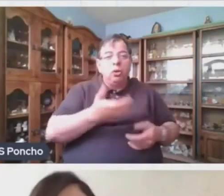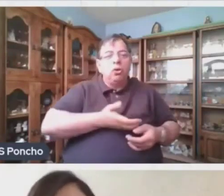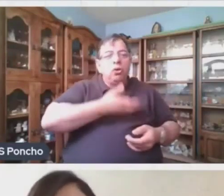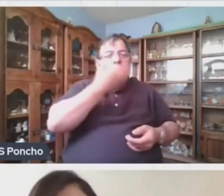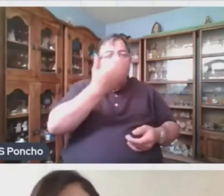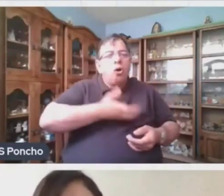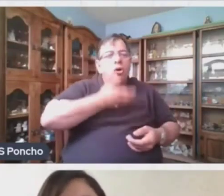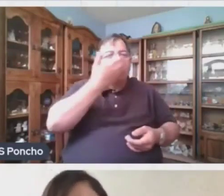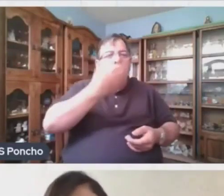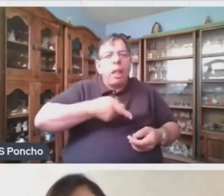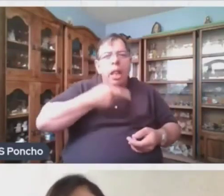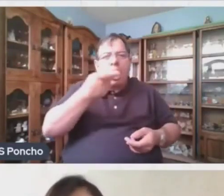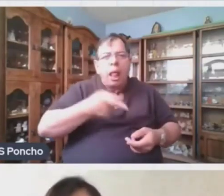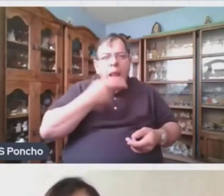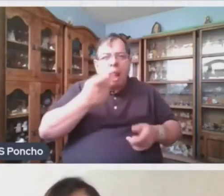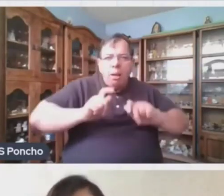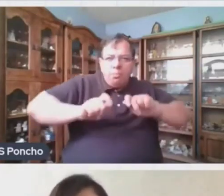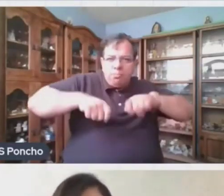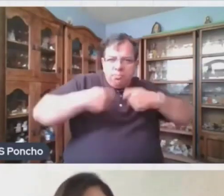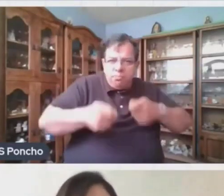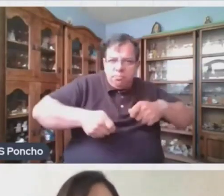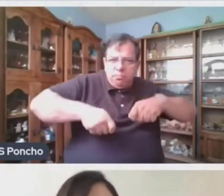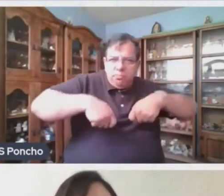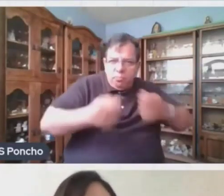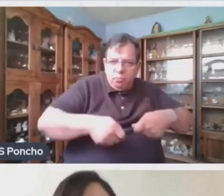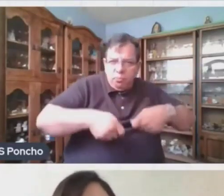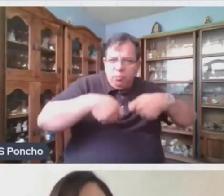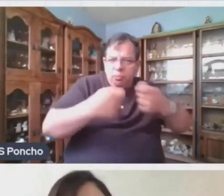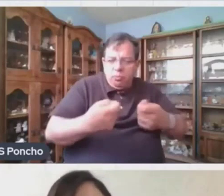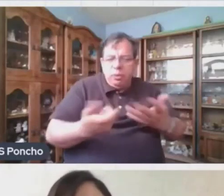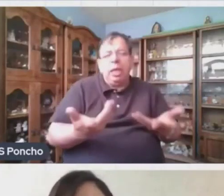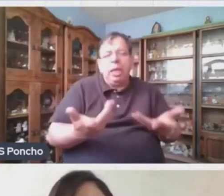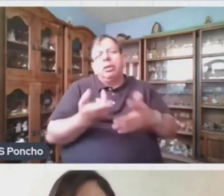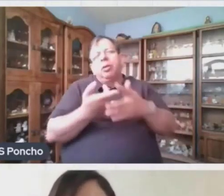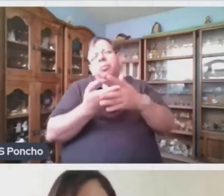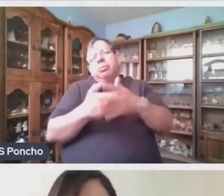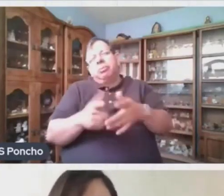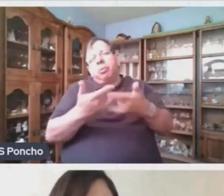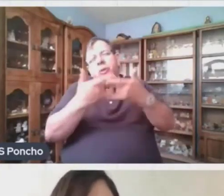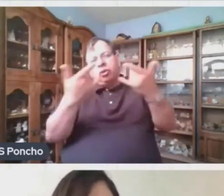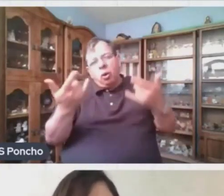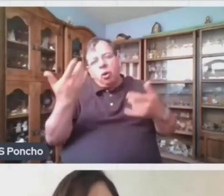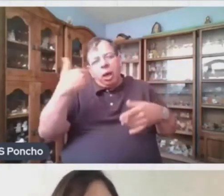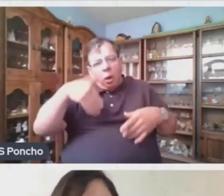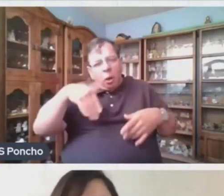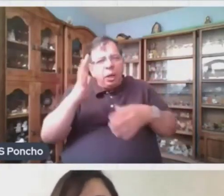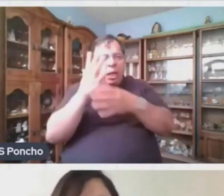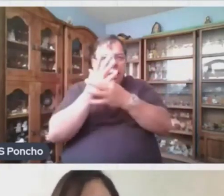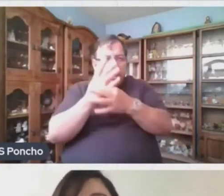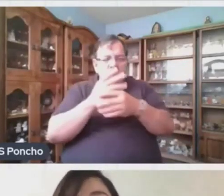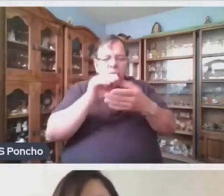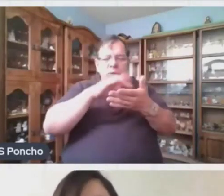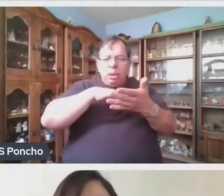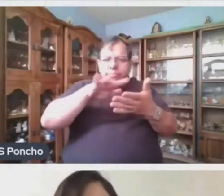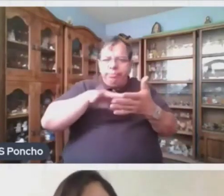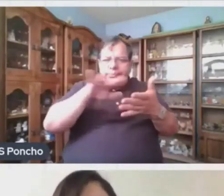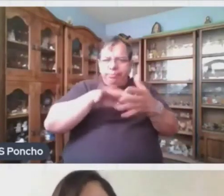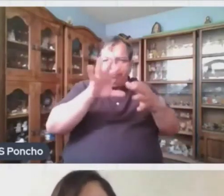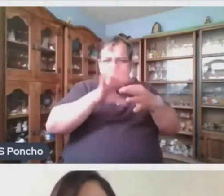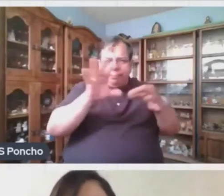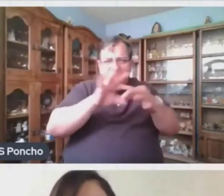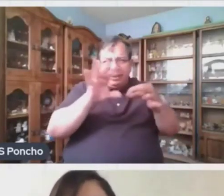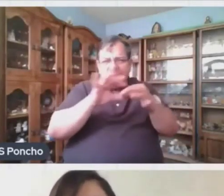Y en las leyendas Se trata De una narración De una narración breve En prosa Y de hechos